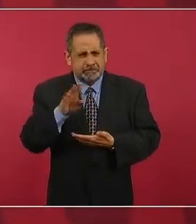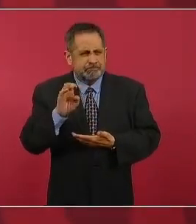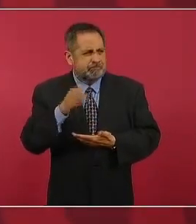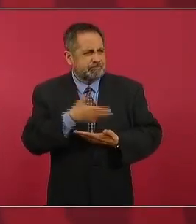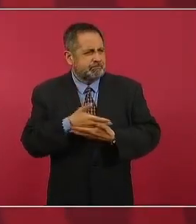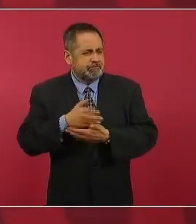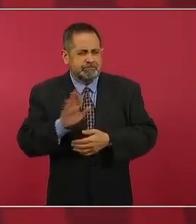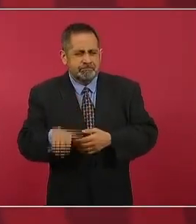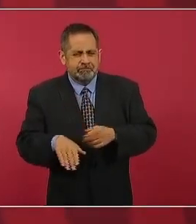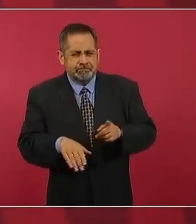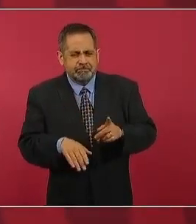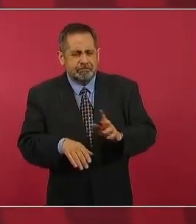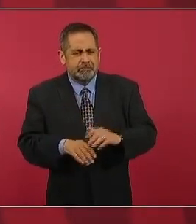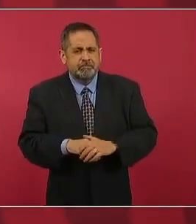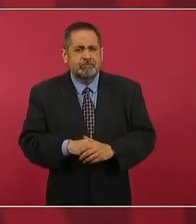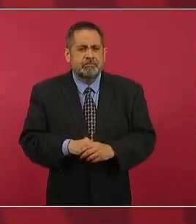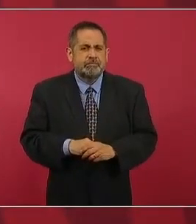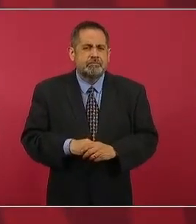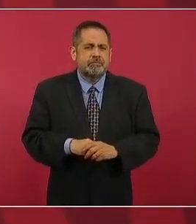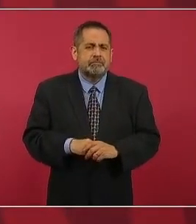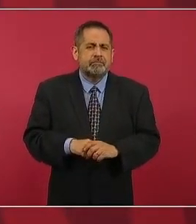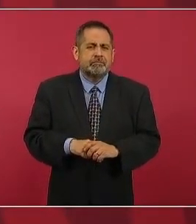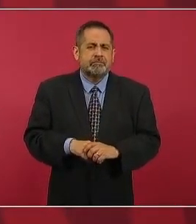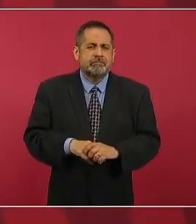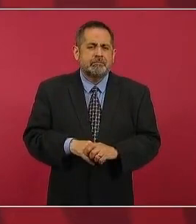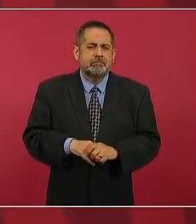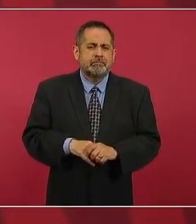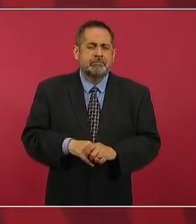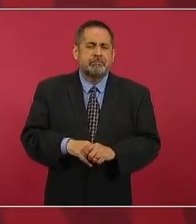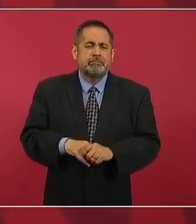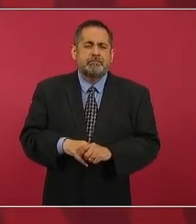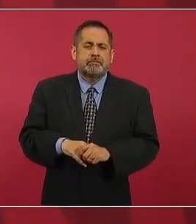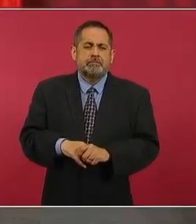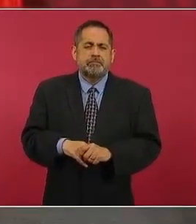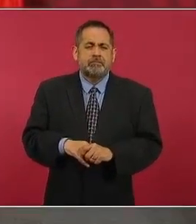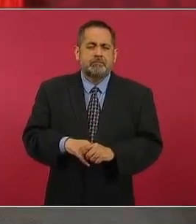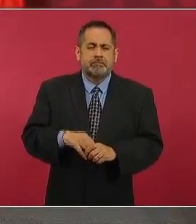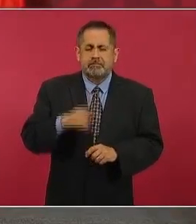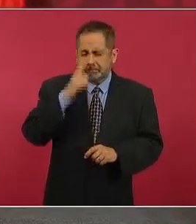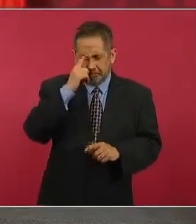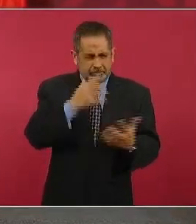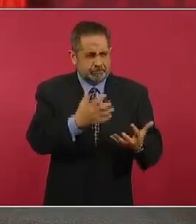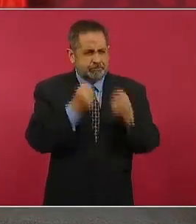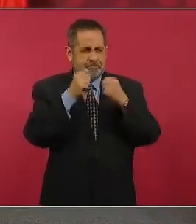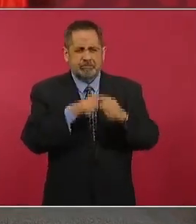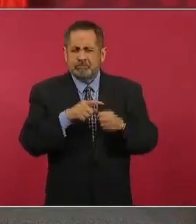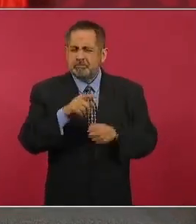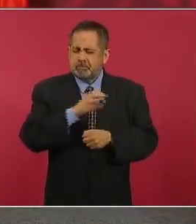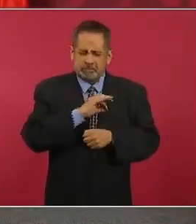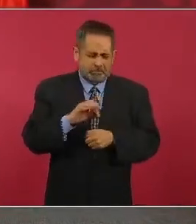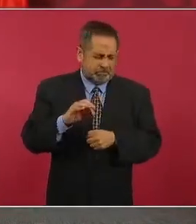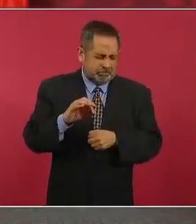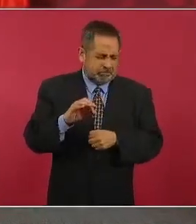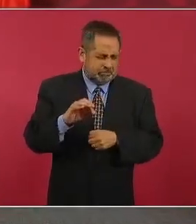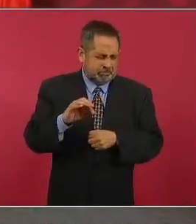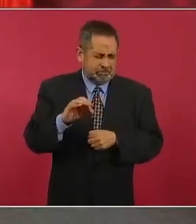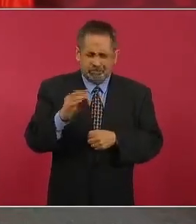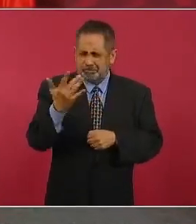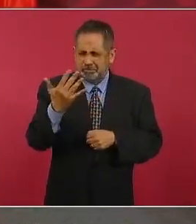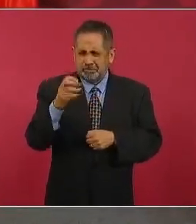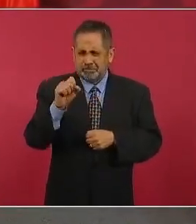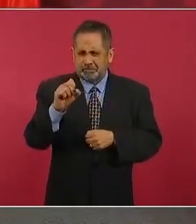este se rescató como a 50 60 pero